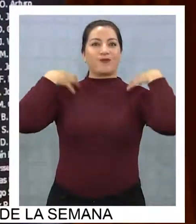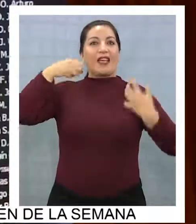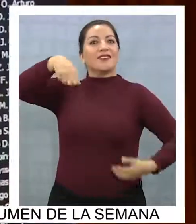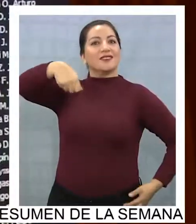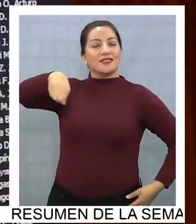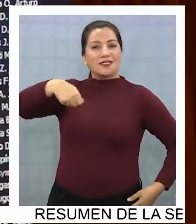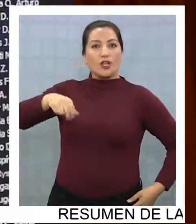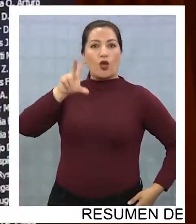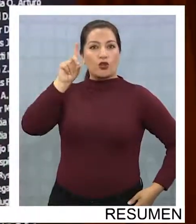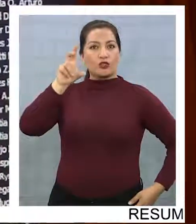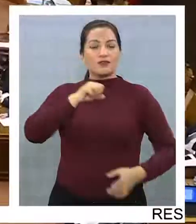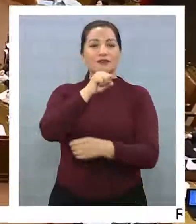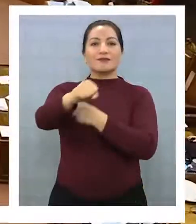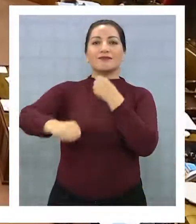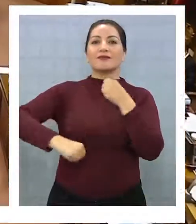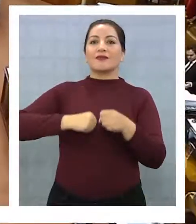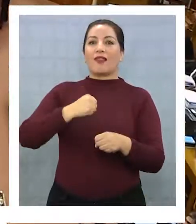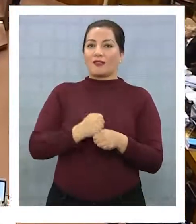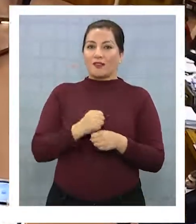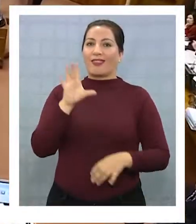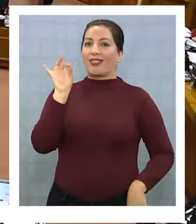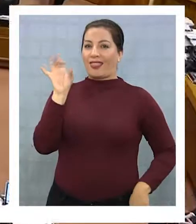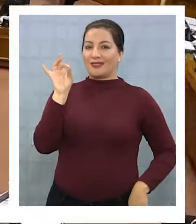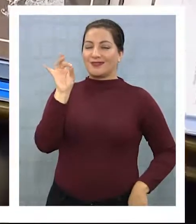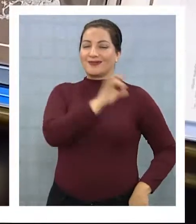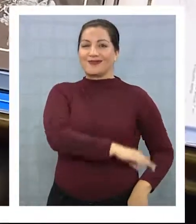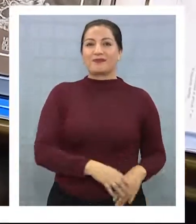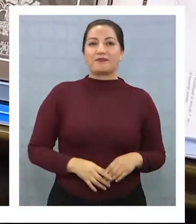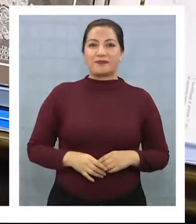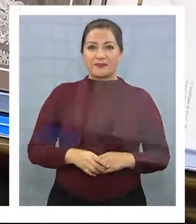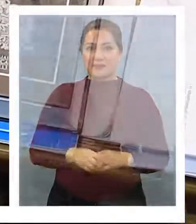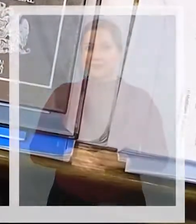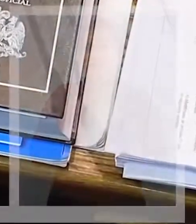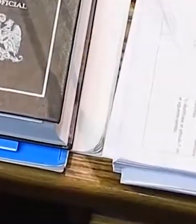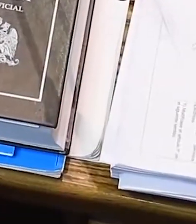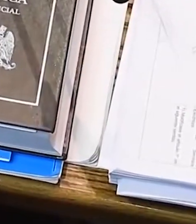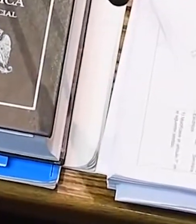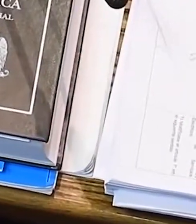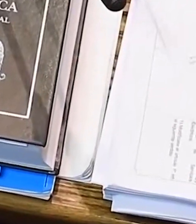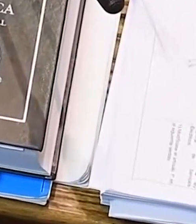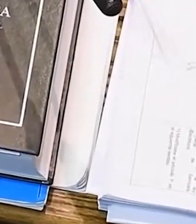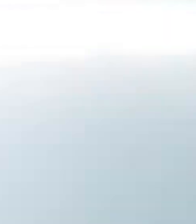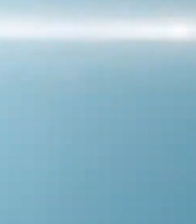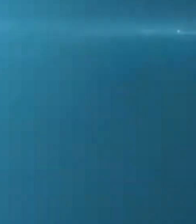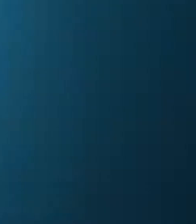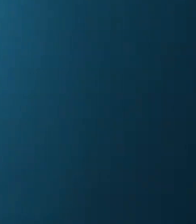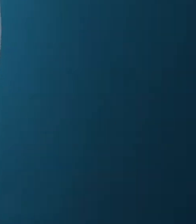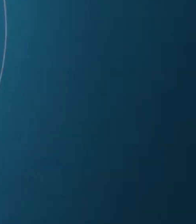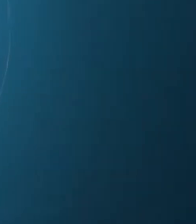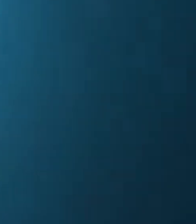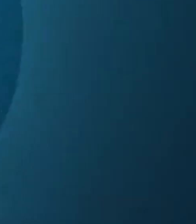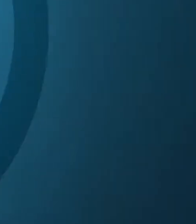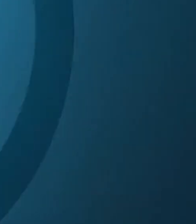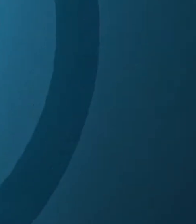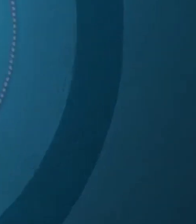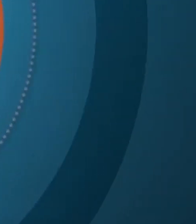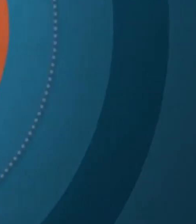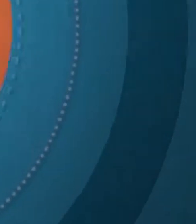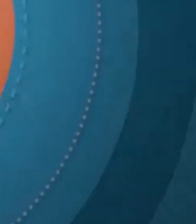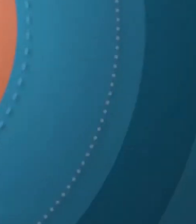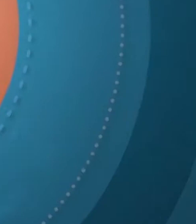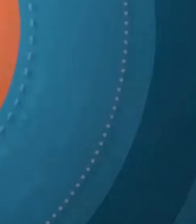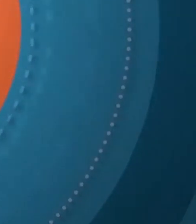80 años de edad. Una ley de libre competencia que sanciona drásticamente aquellos... ¡Suscríbete al canal!